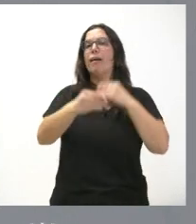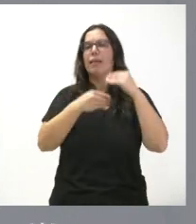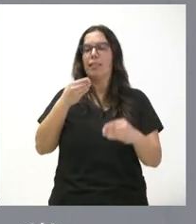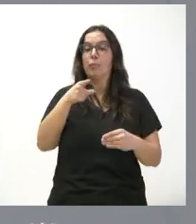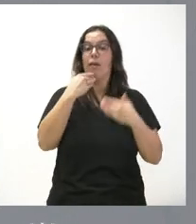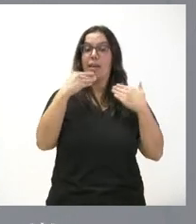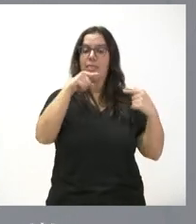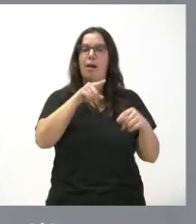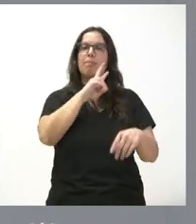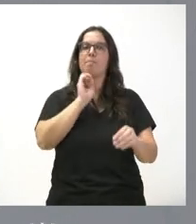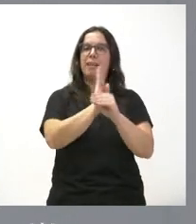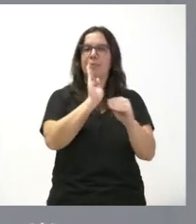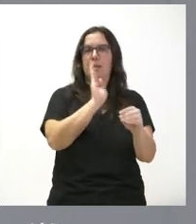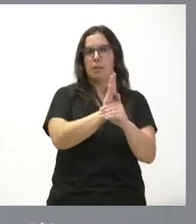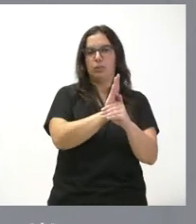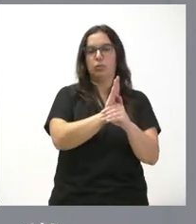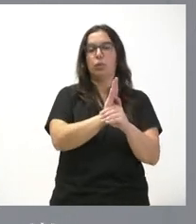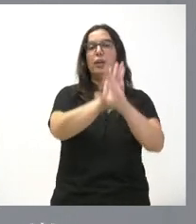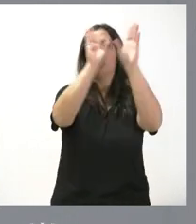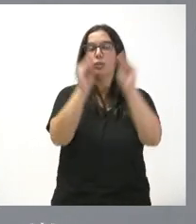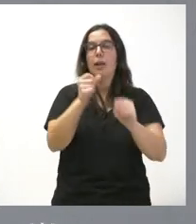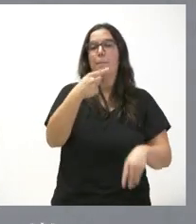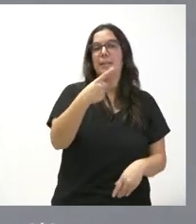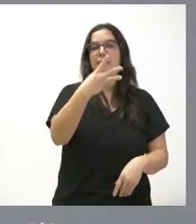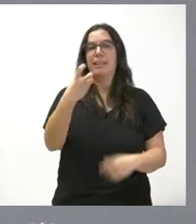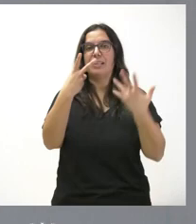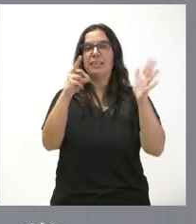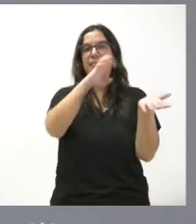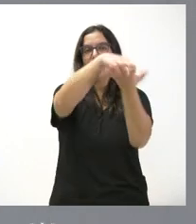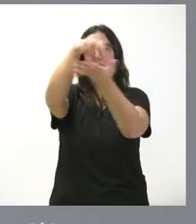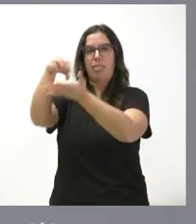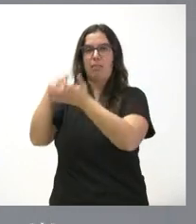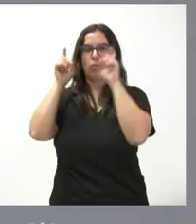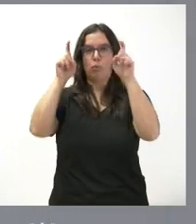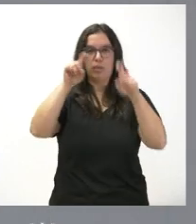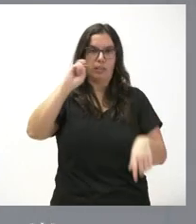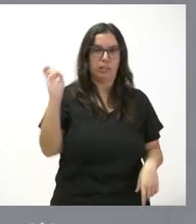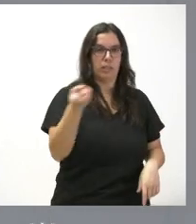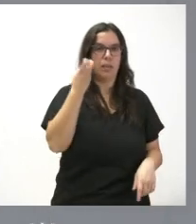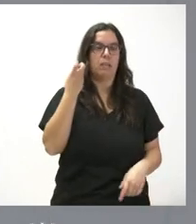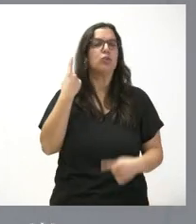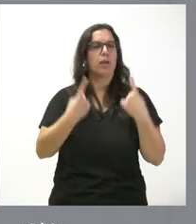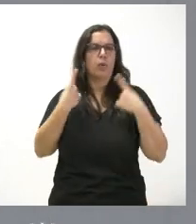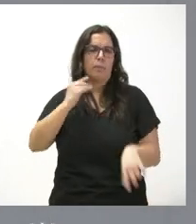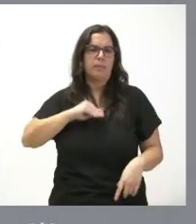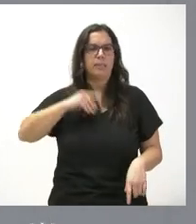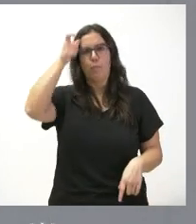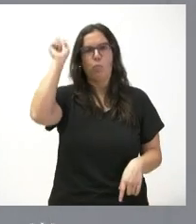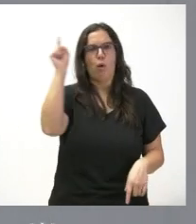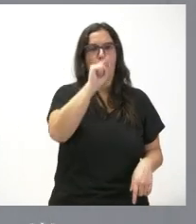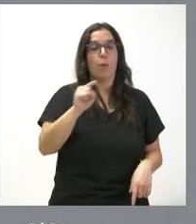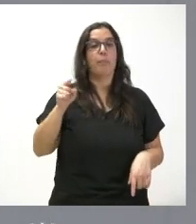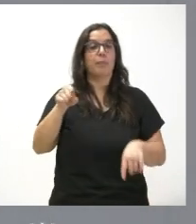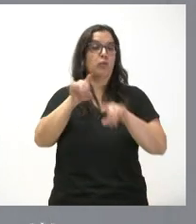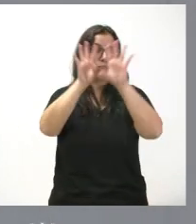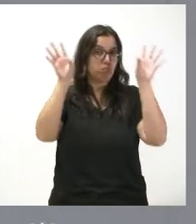el mantenimiento de estas infraestructuras a un total de 1.370 sedes educativas de Castilla y León, muchas de ellas en el mundo rural. Y esto es